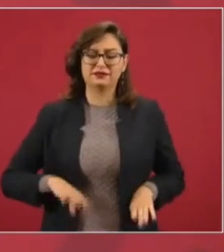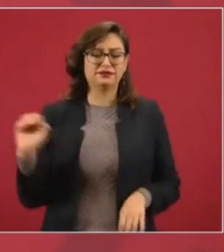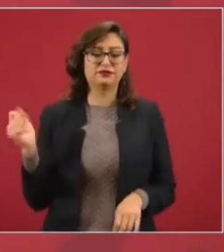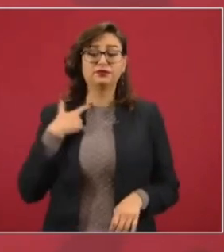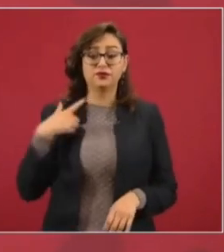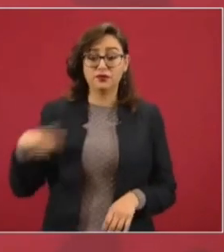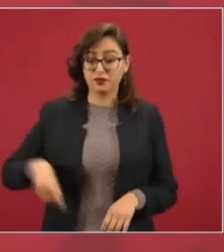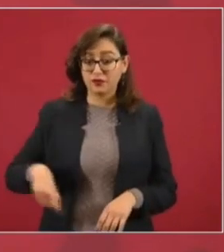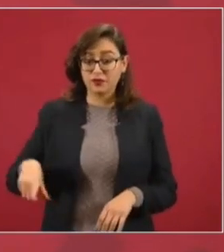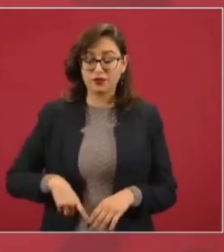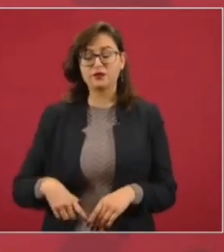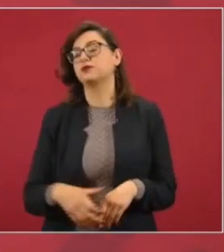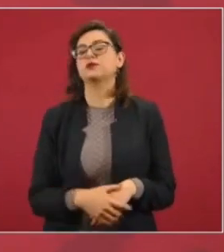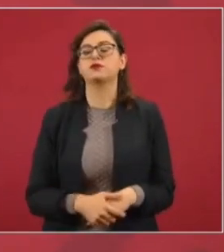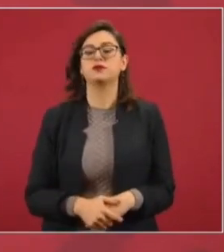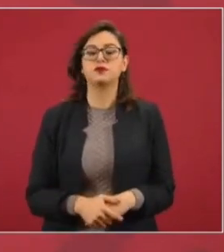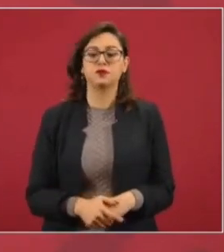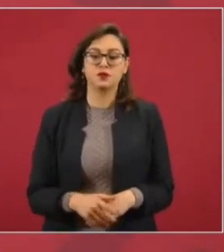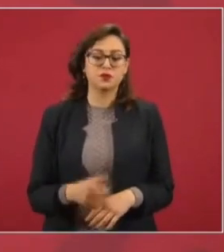hacen el avalúo.